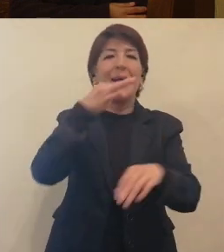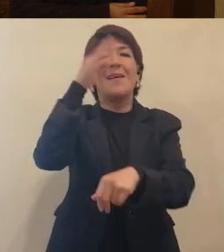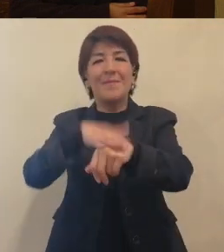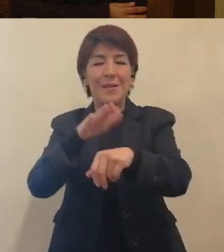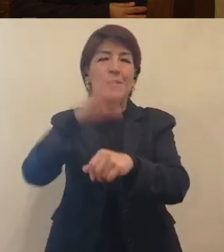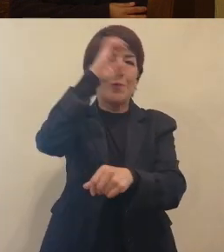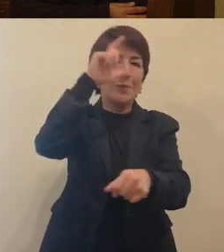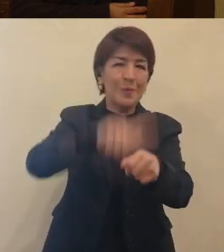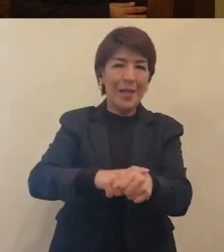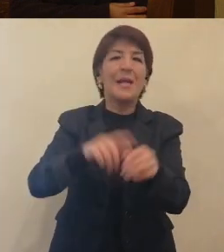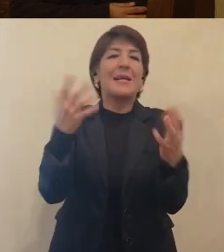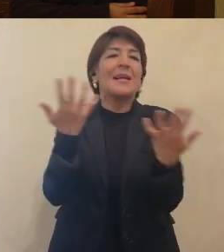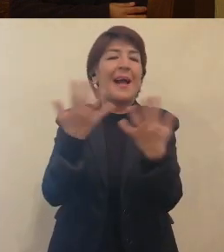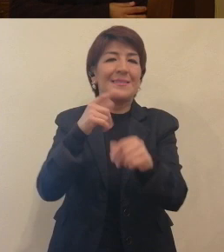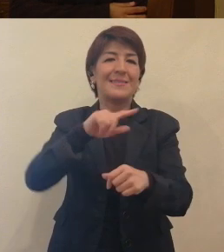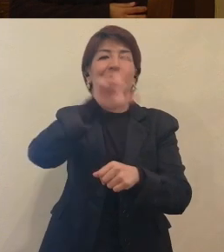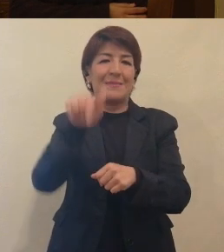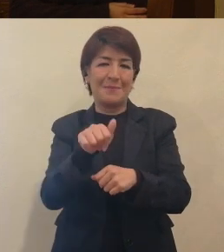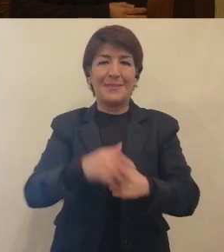de difusión cultural lo que vamos a hacer.